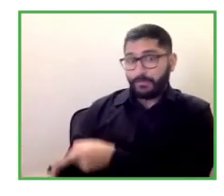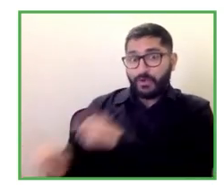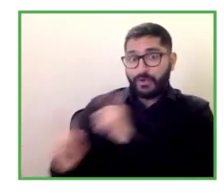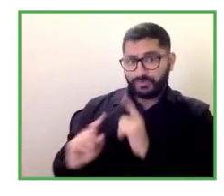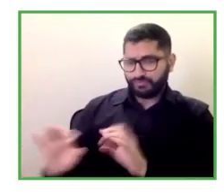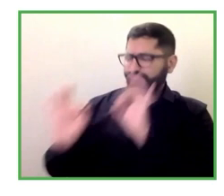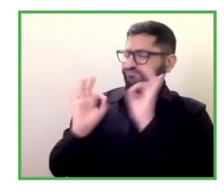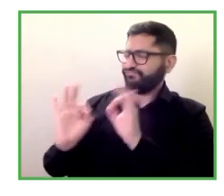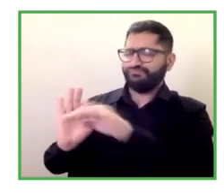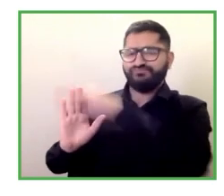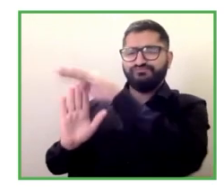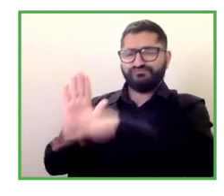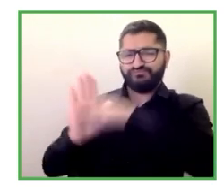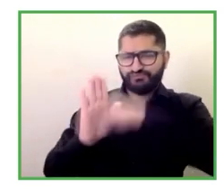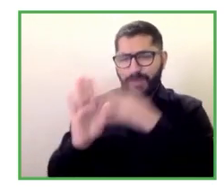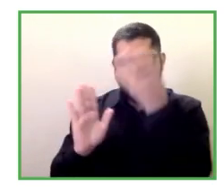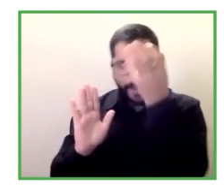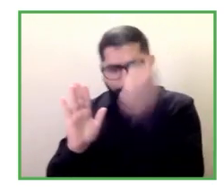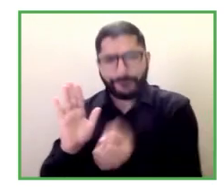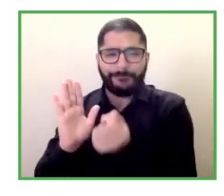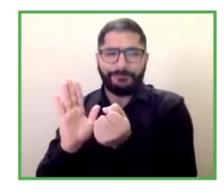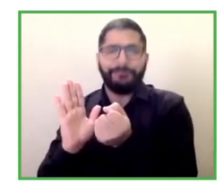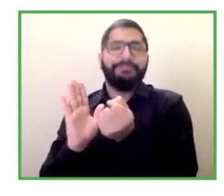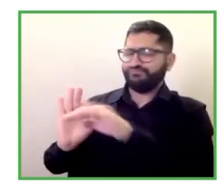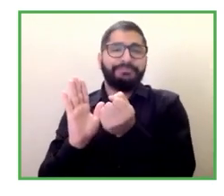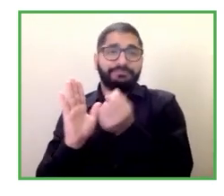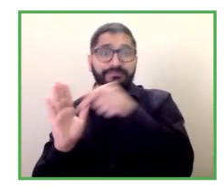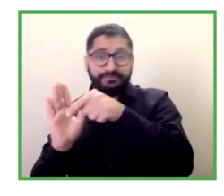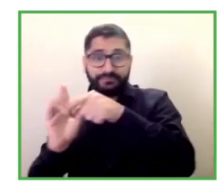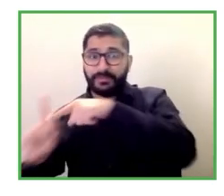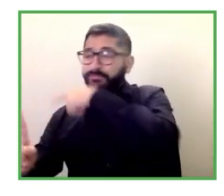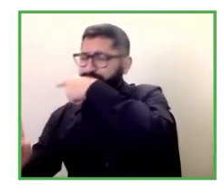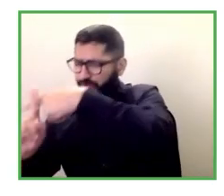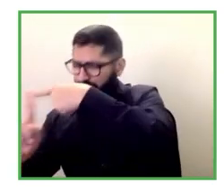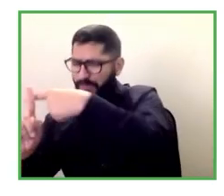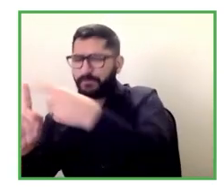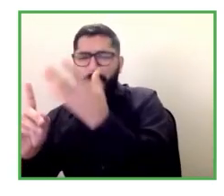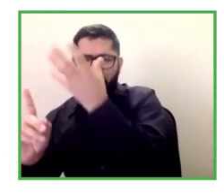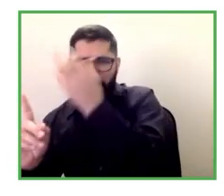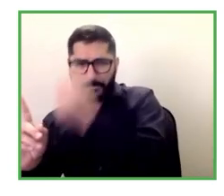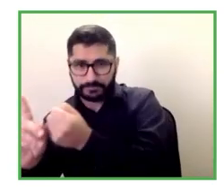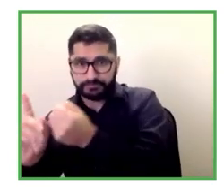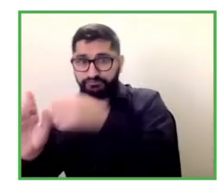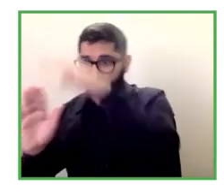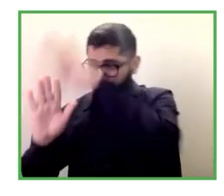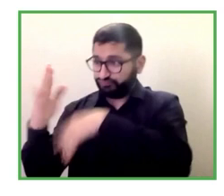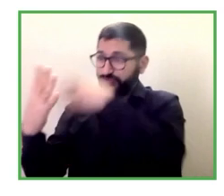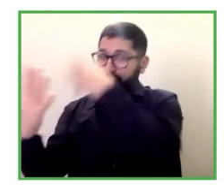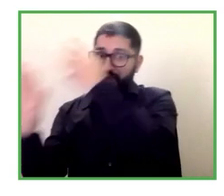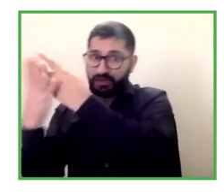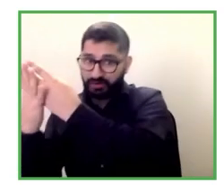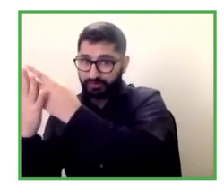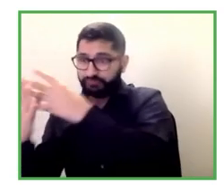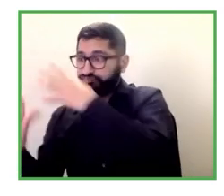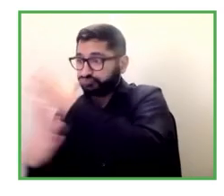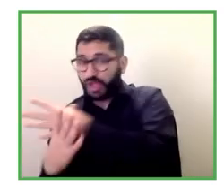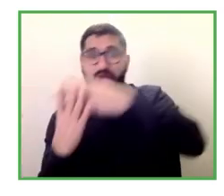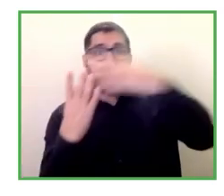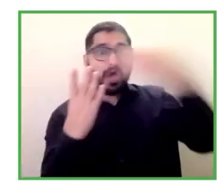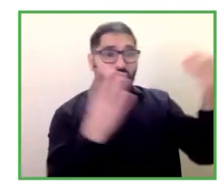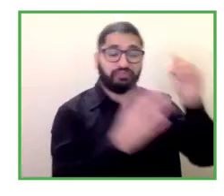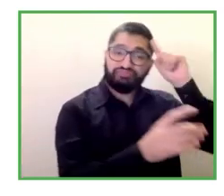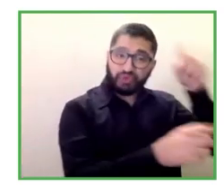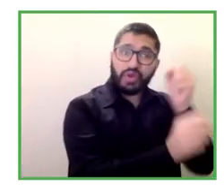ventajas que tiene el salir del centro a desarrollar una actividad laboral y bueno poco a poco se han ido venciendo